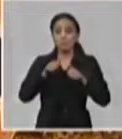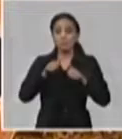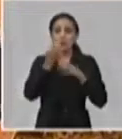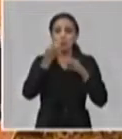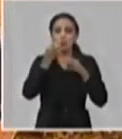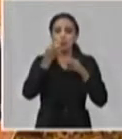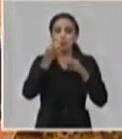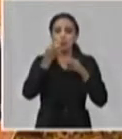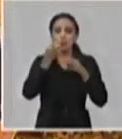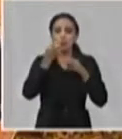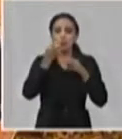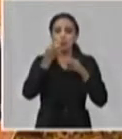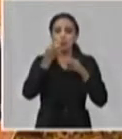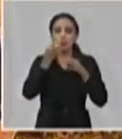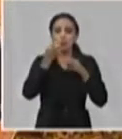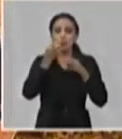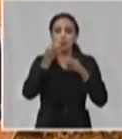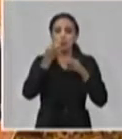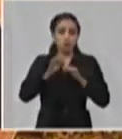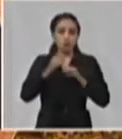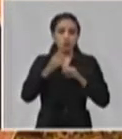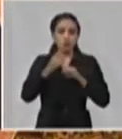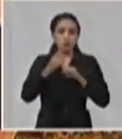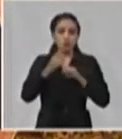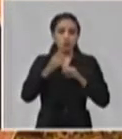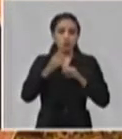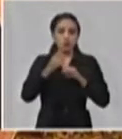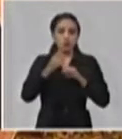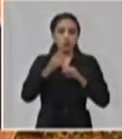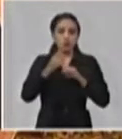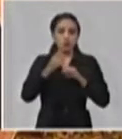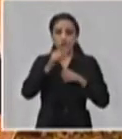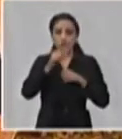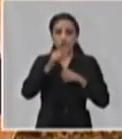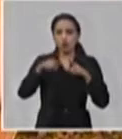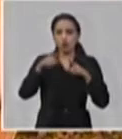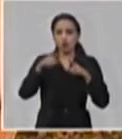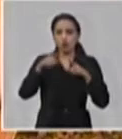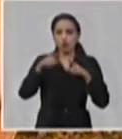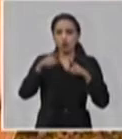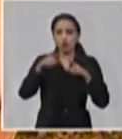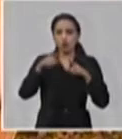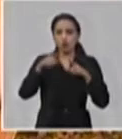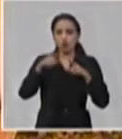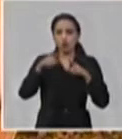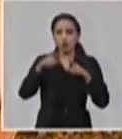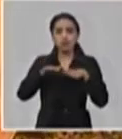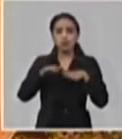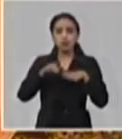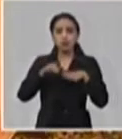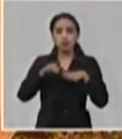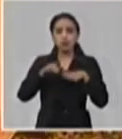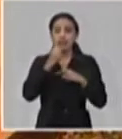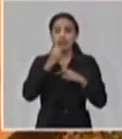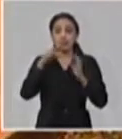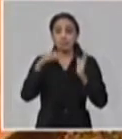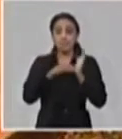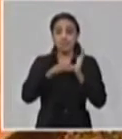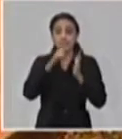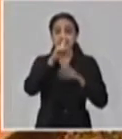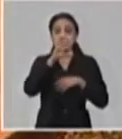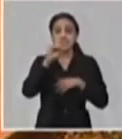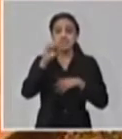de la organización, sino también del personal médico, de los recursos. Nos permite en una primera etapa tener más de 3.100 camas